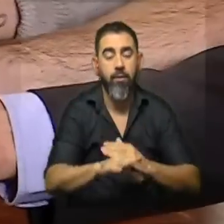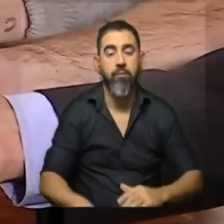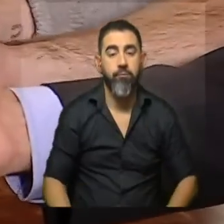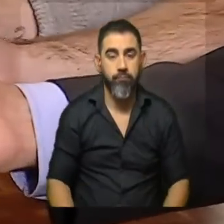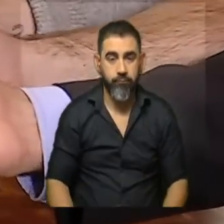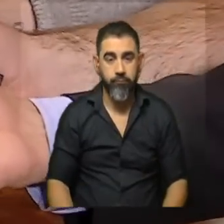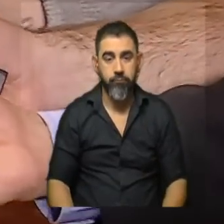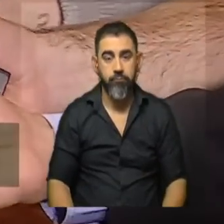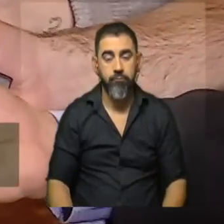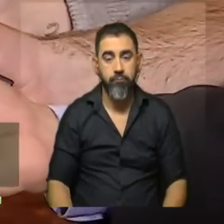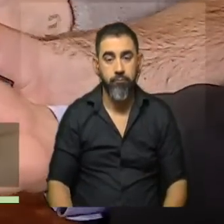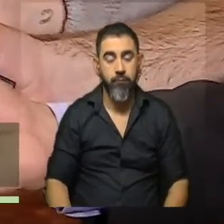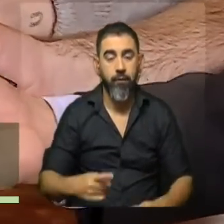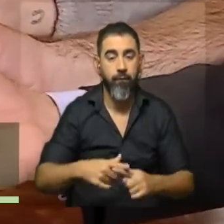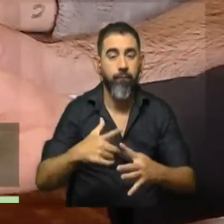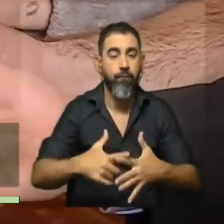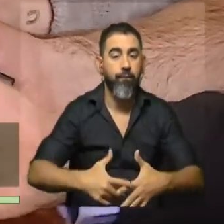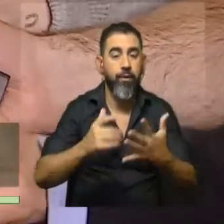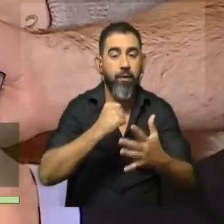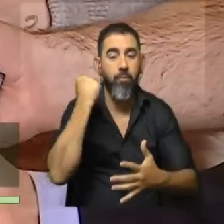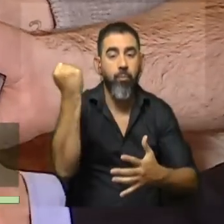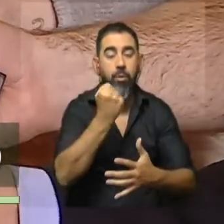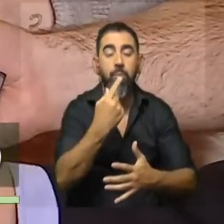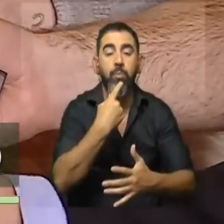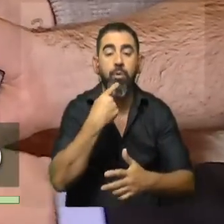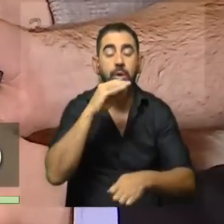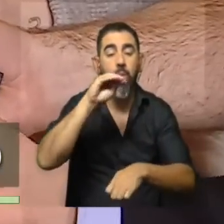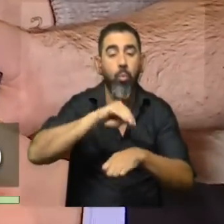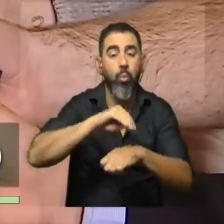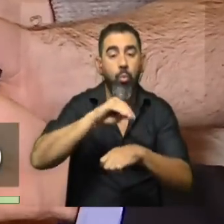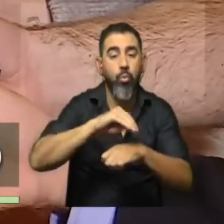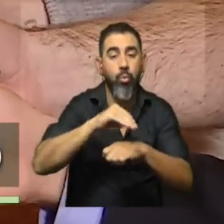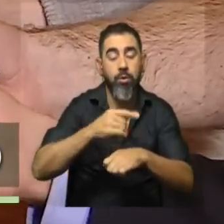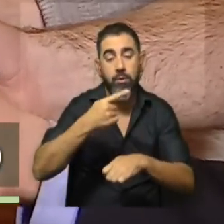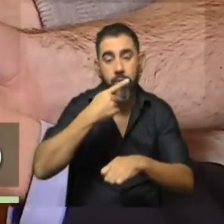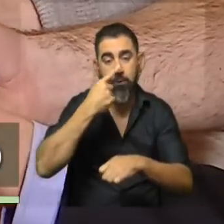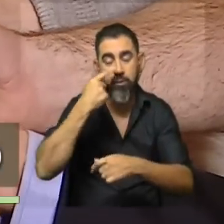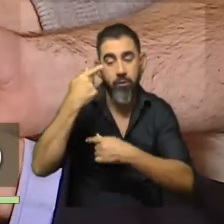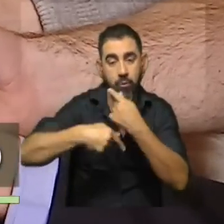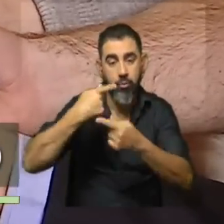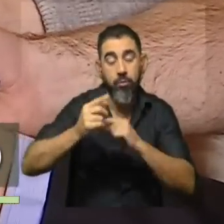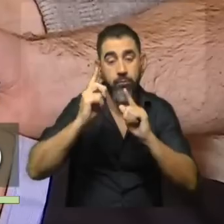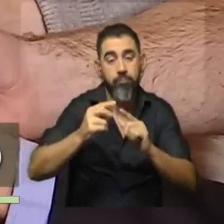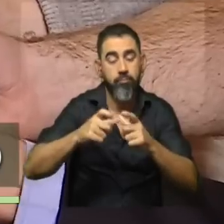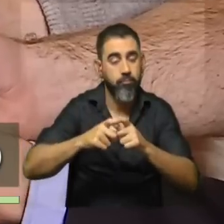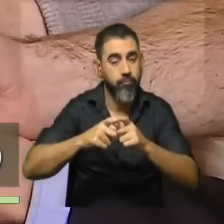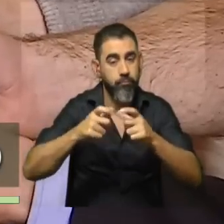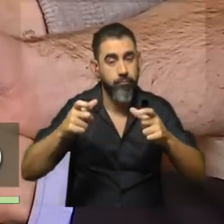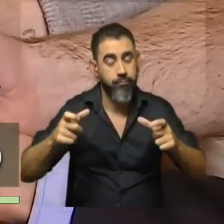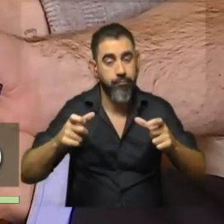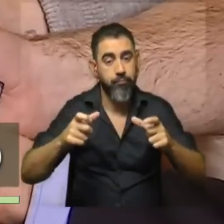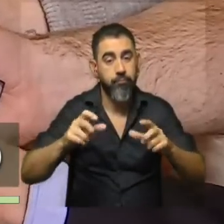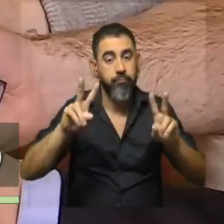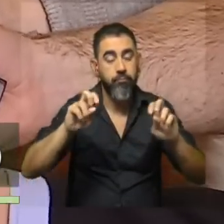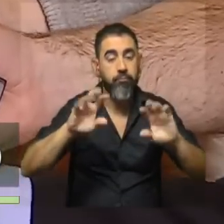Para nosotros ha sido un festival muy importante, es una política cultural que no solo nos interesa sostener sino que también hacer crecer. Así que en el